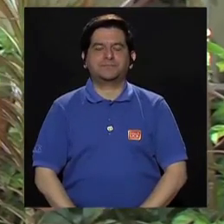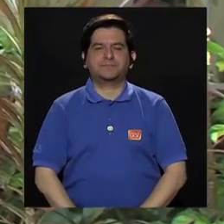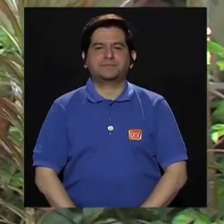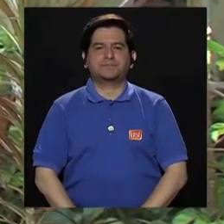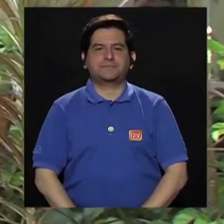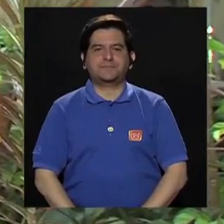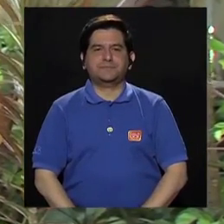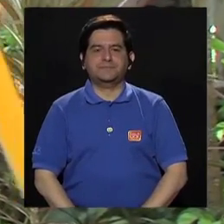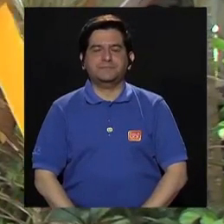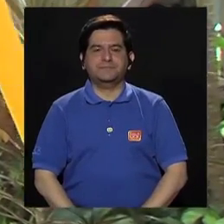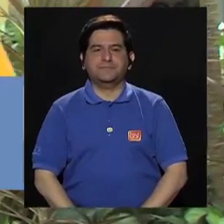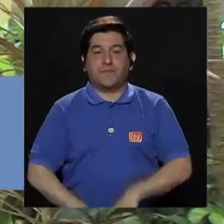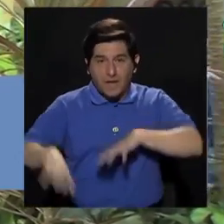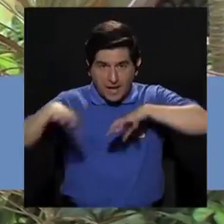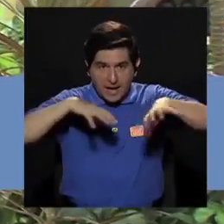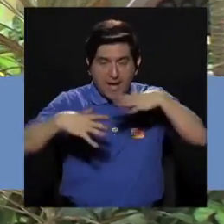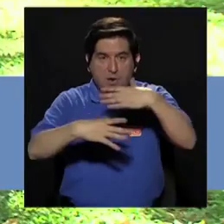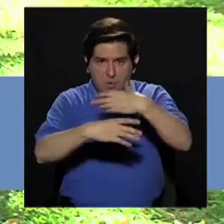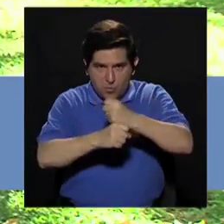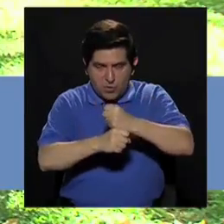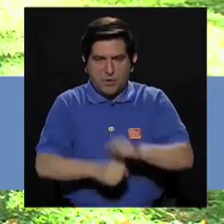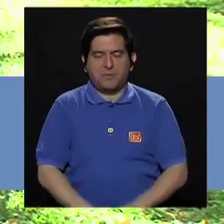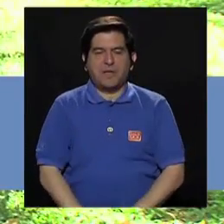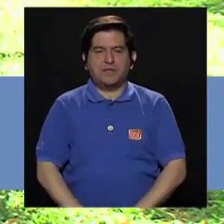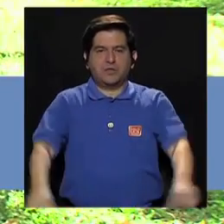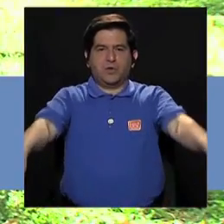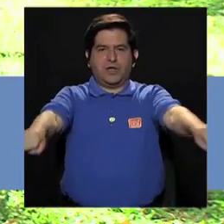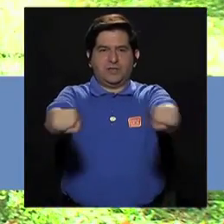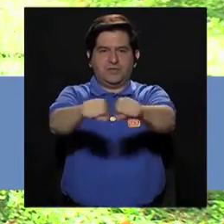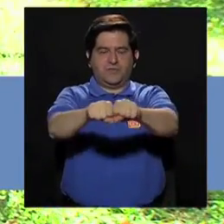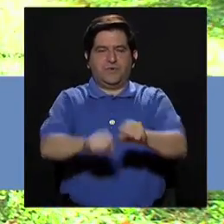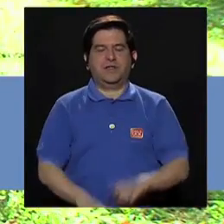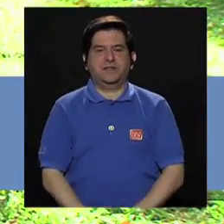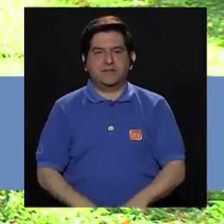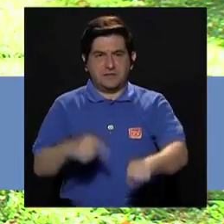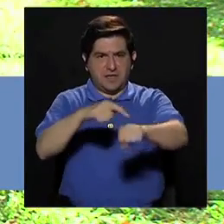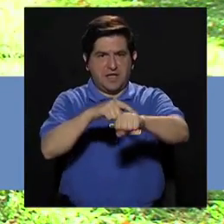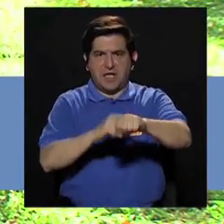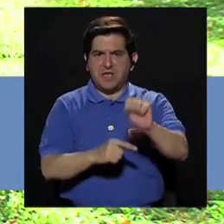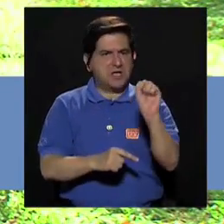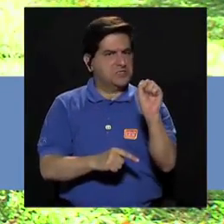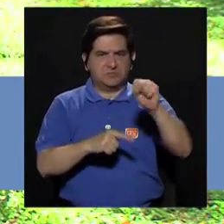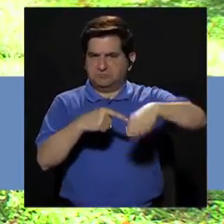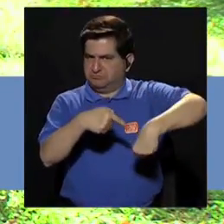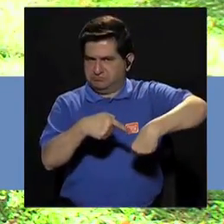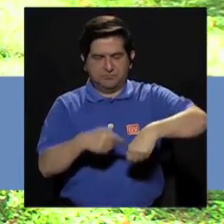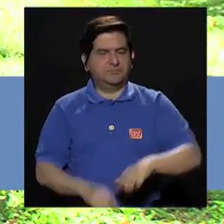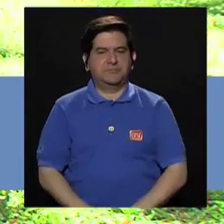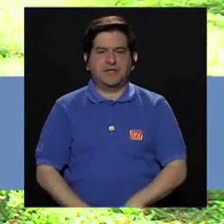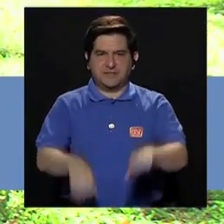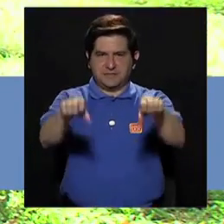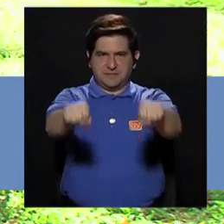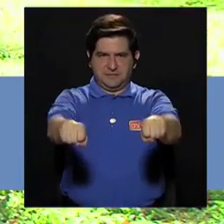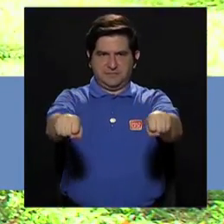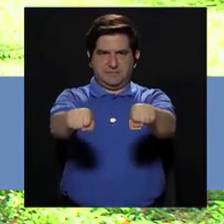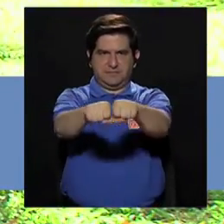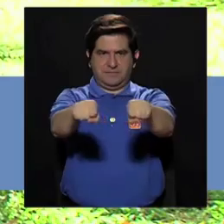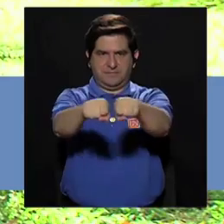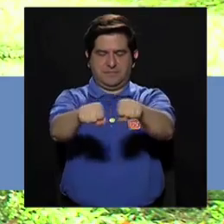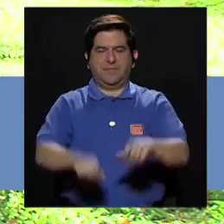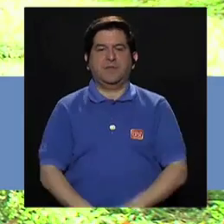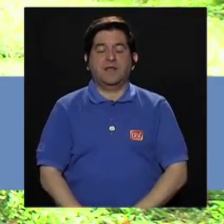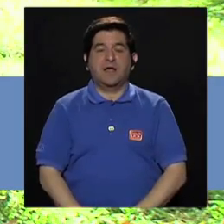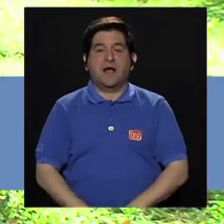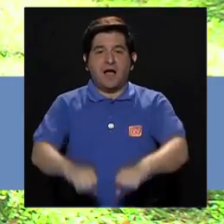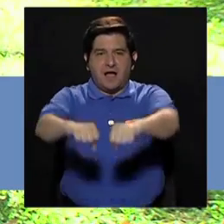Luego el movimiento Que van a hacer Es hacia el frente Las muñecas No están ni hacia arriba Ni hacia abajo Sino rectas Y cuando va para atrás